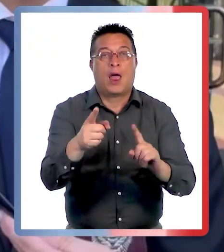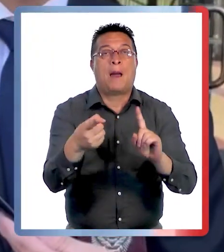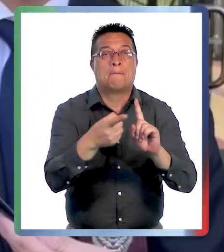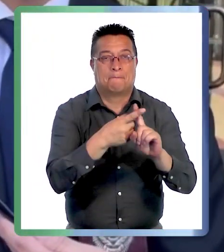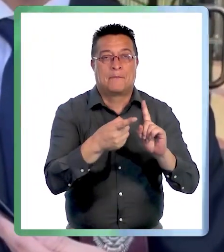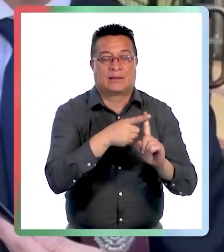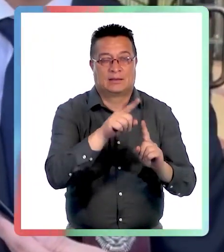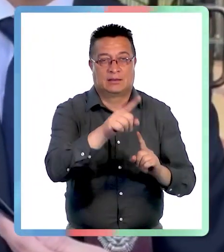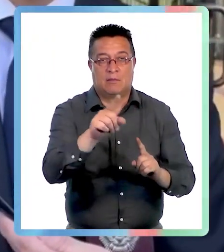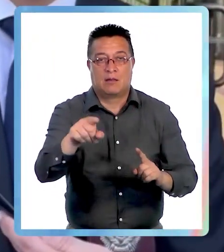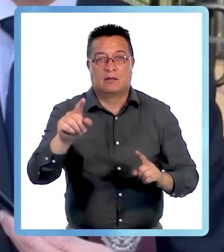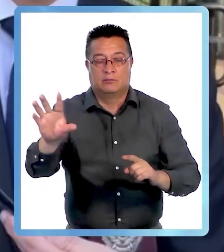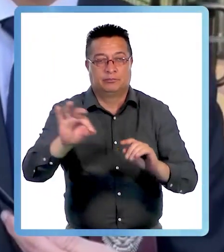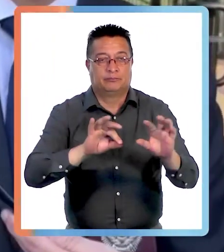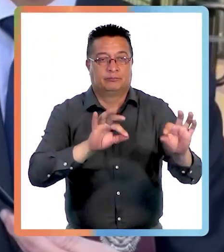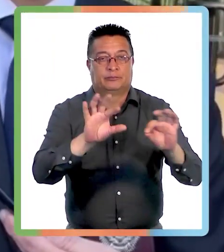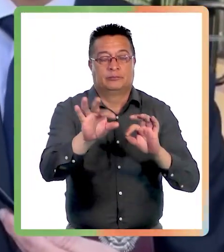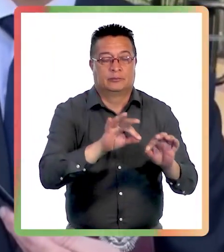tienen participación.